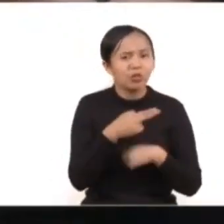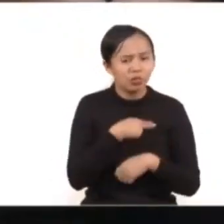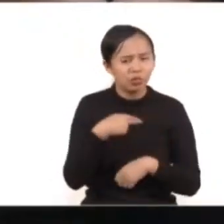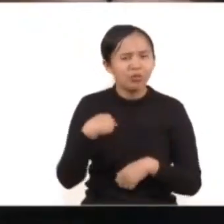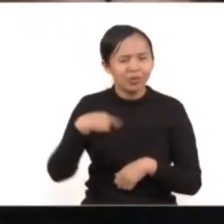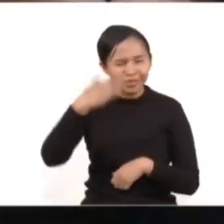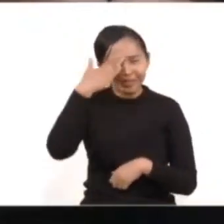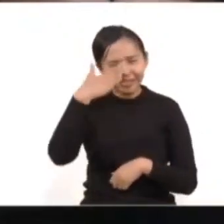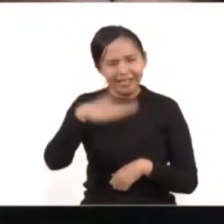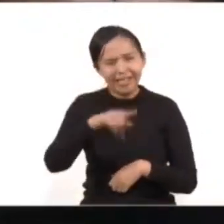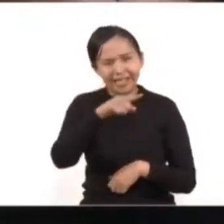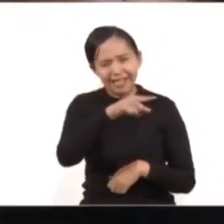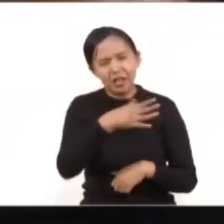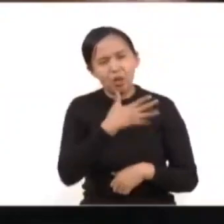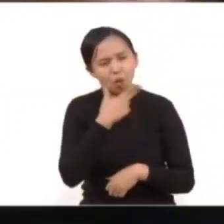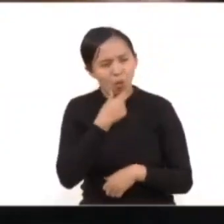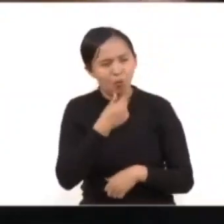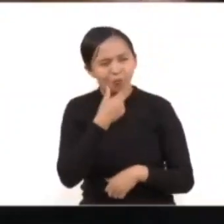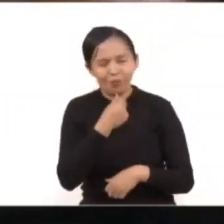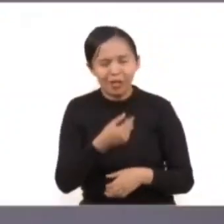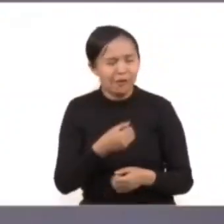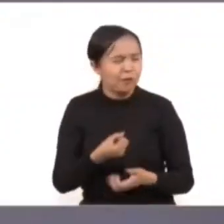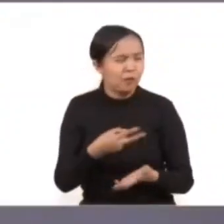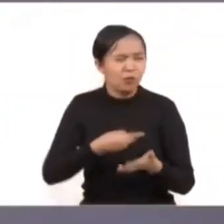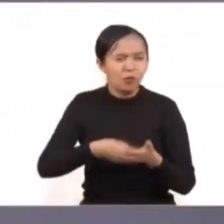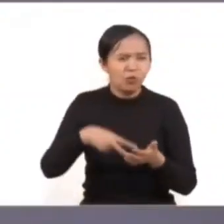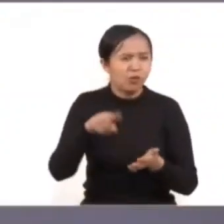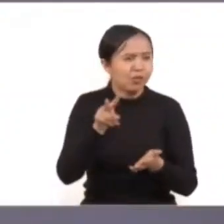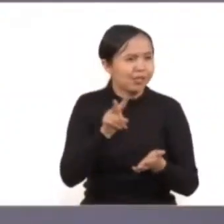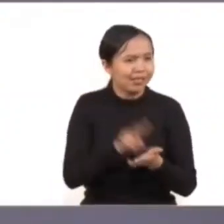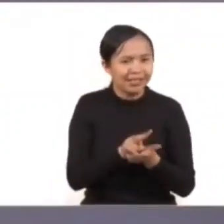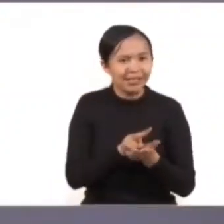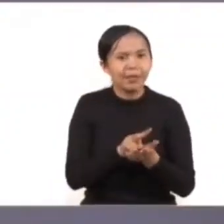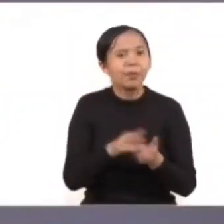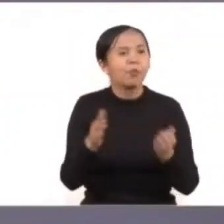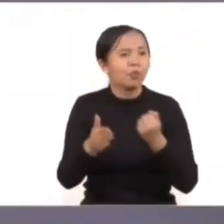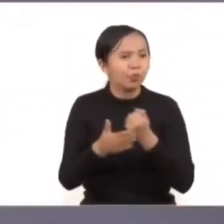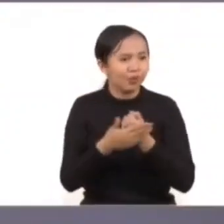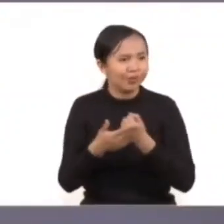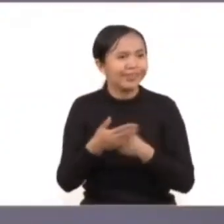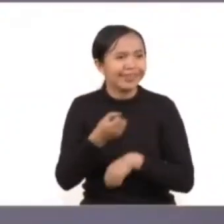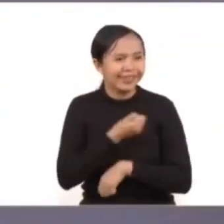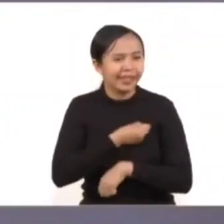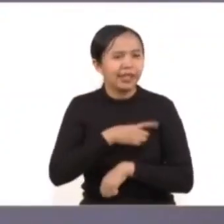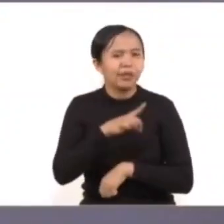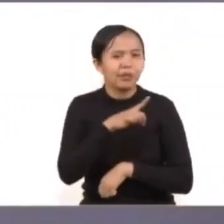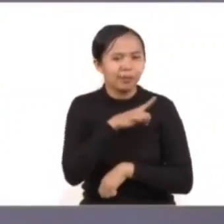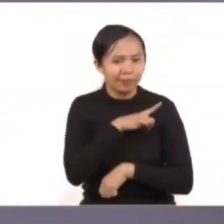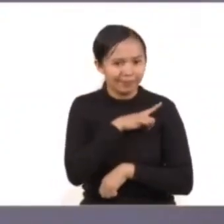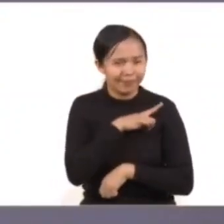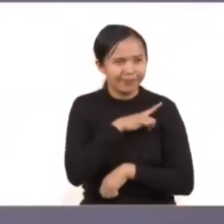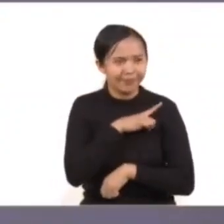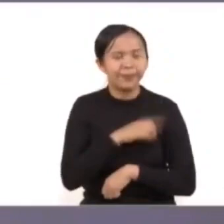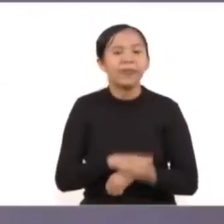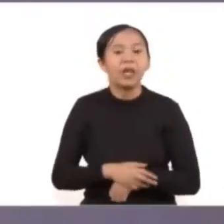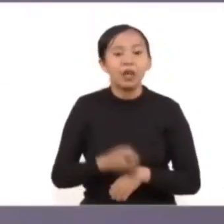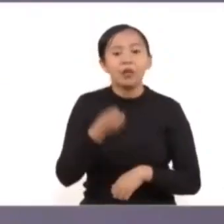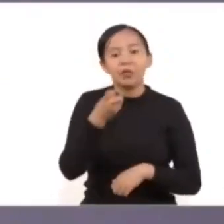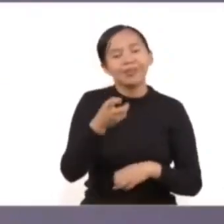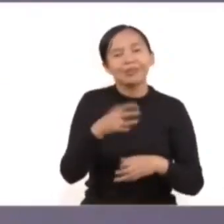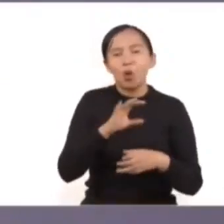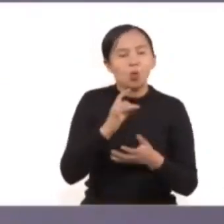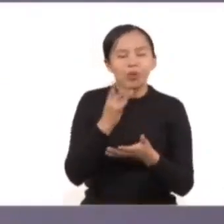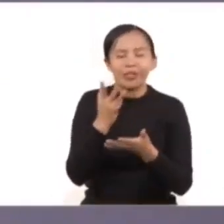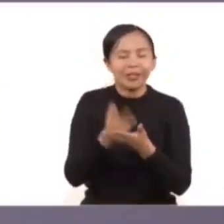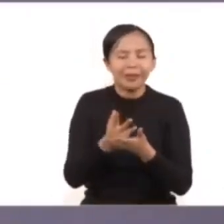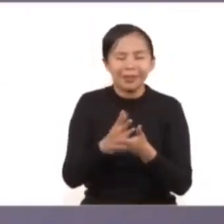muy vigorosa, con mucha fuerza y con una convicción de hierro que le va a permitir salir adelante de esta situación. Entonces, bueno, pues yo nomás